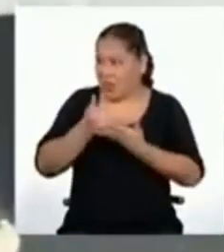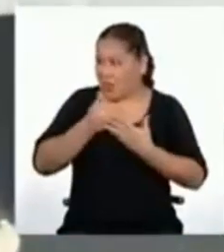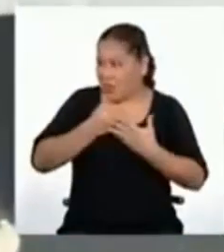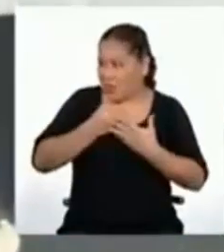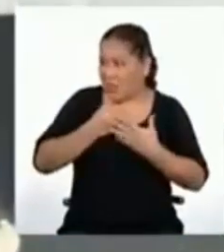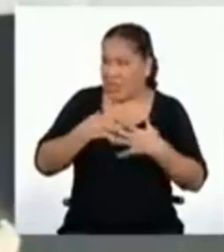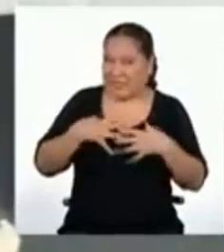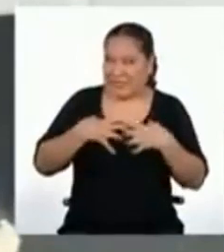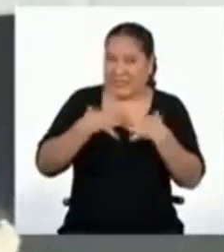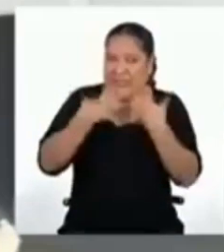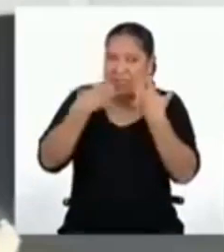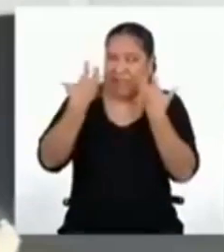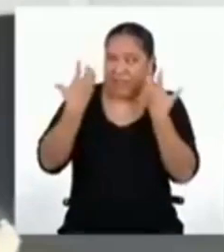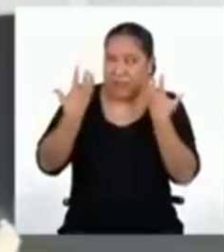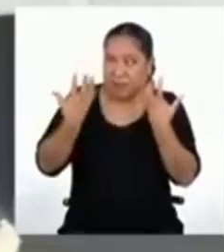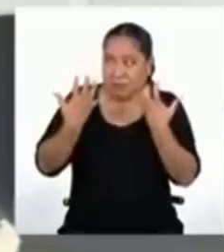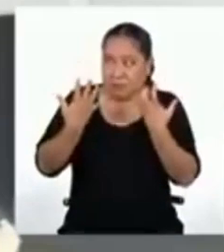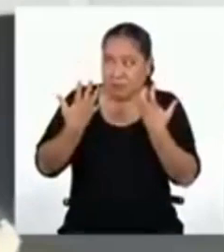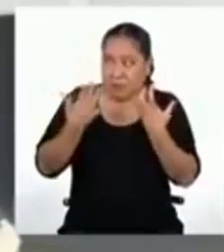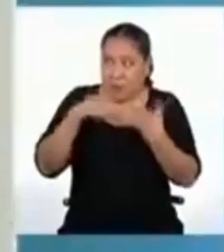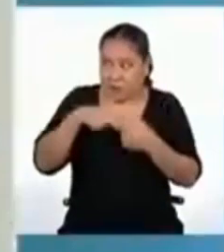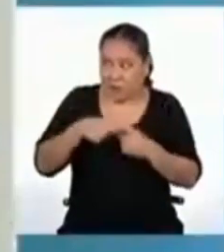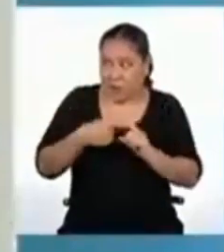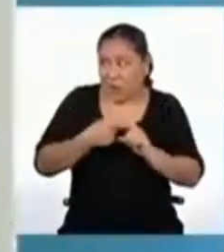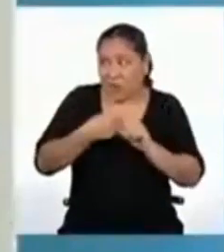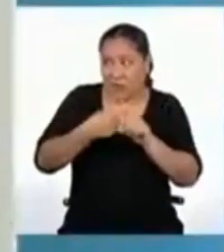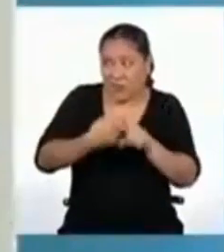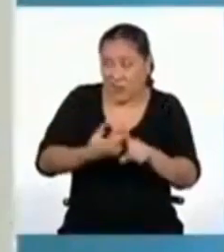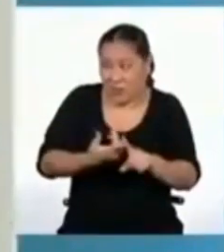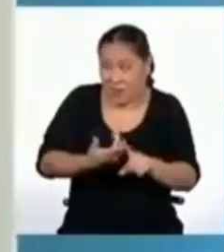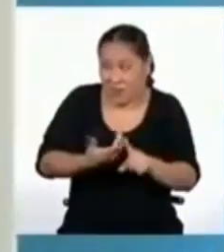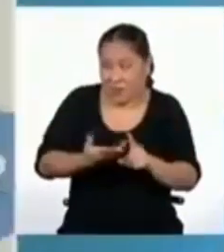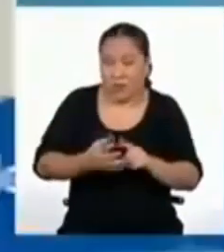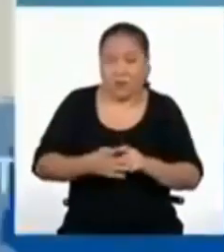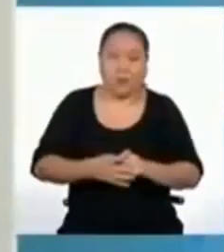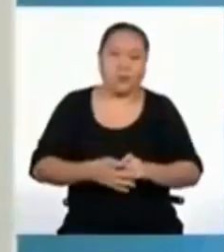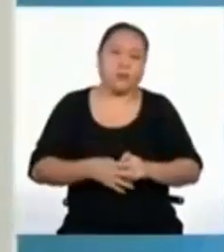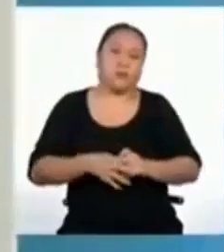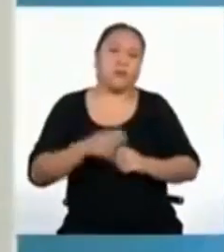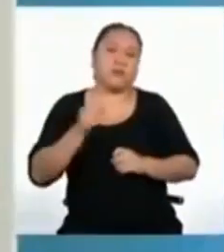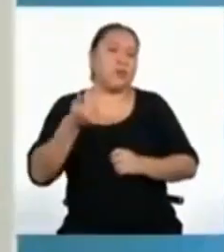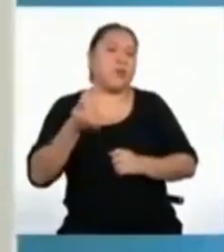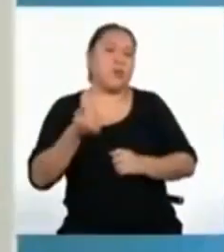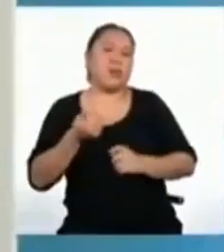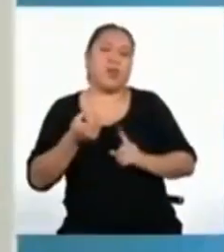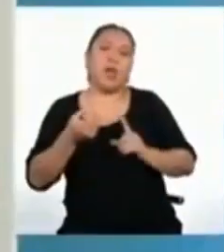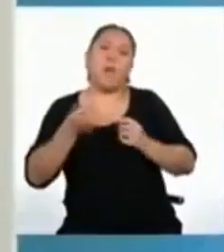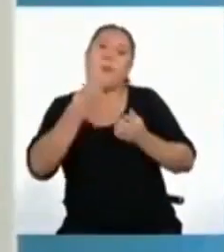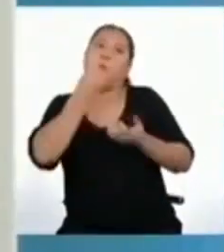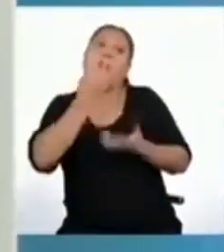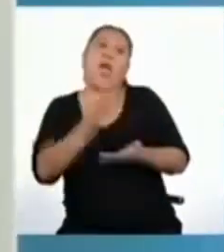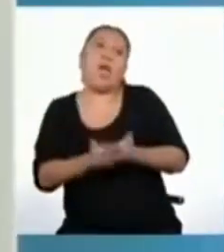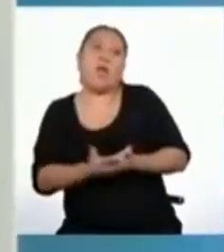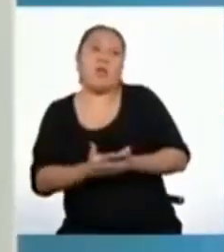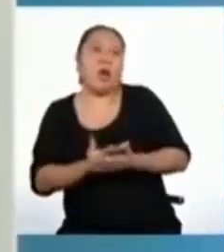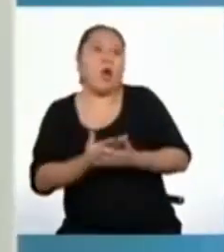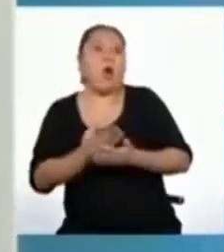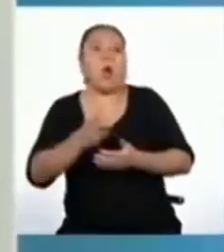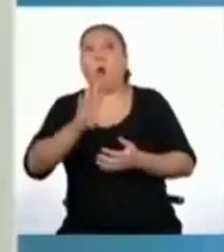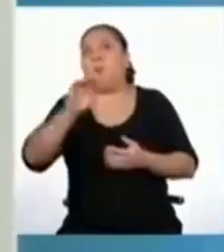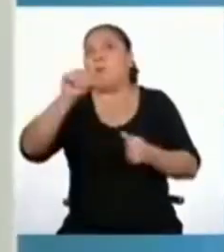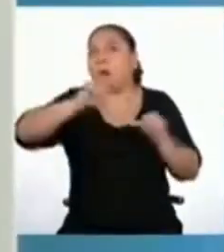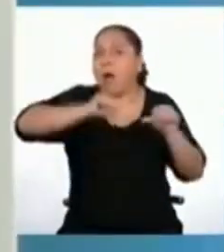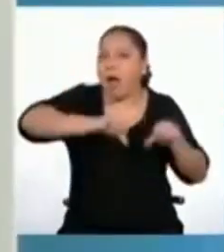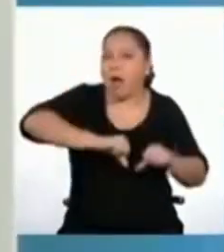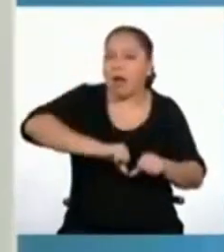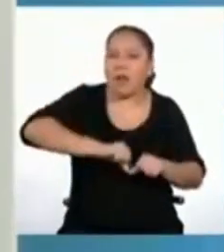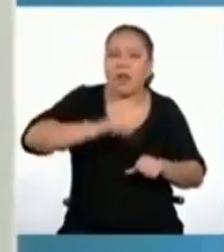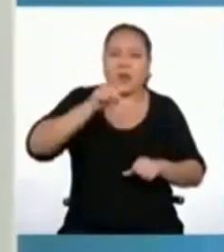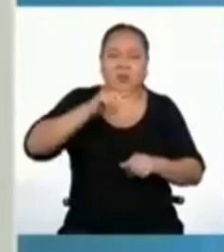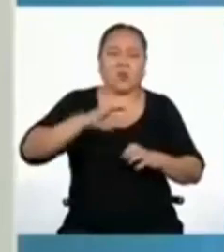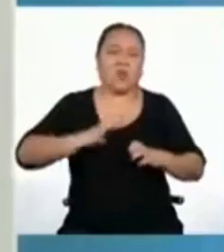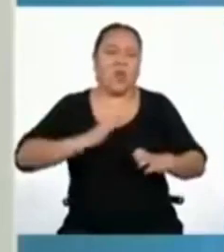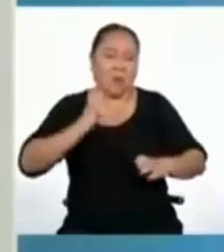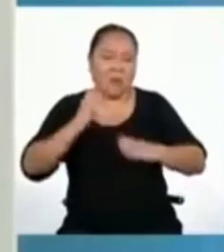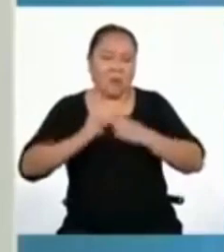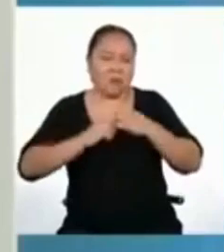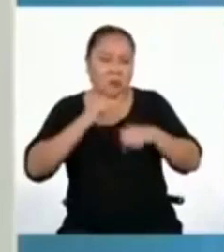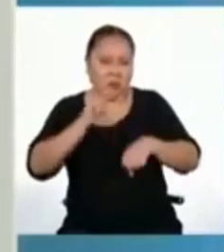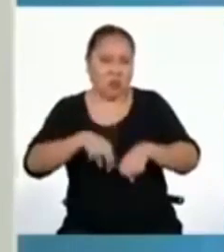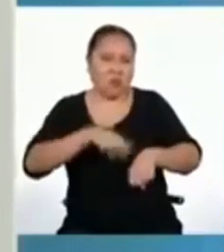algo de positivo sentir ira? Más que buena o mala, yo diría que es una emoción normal.